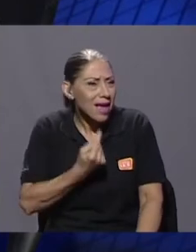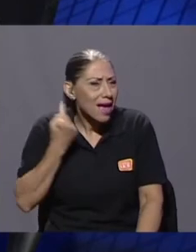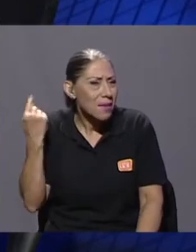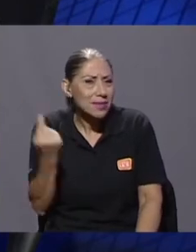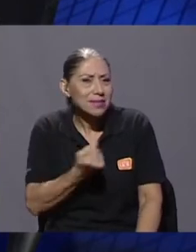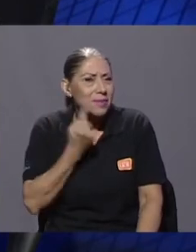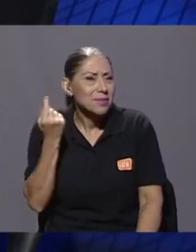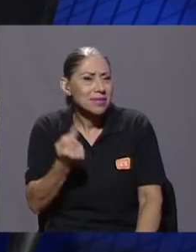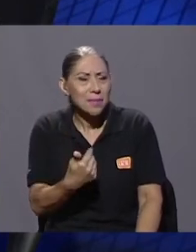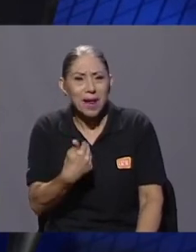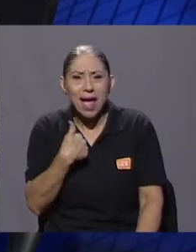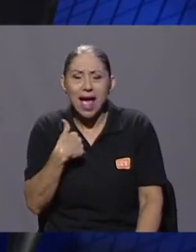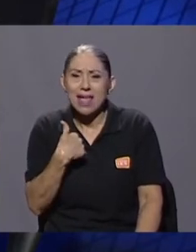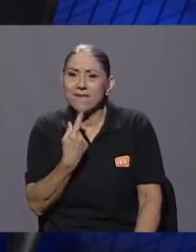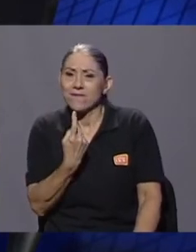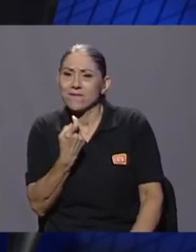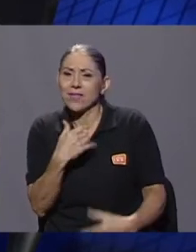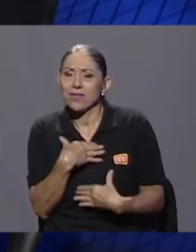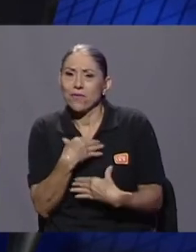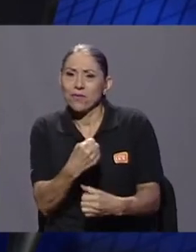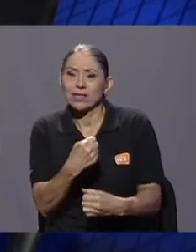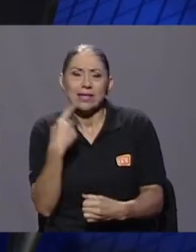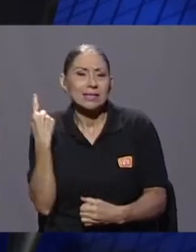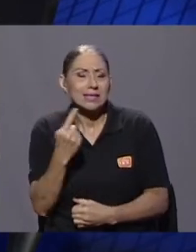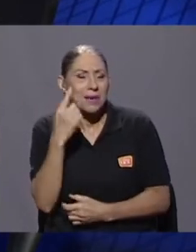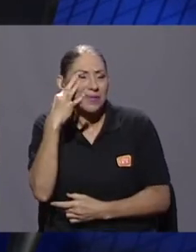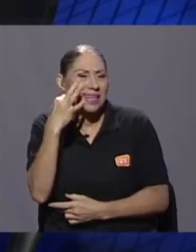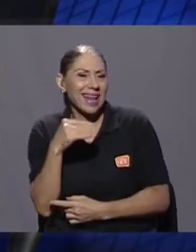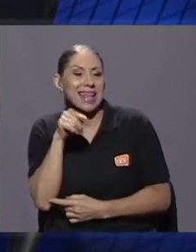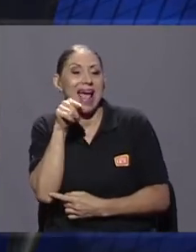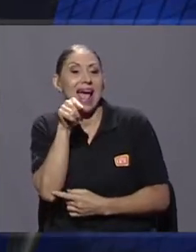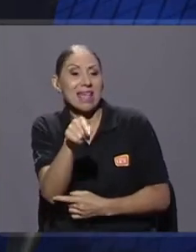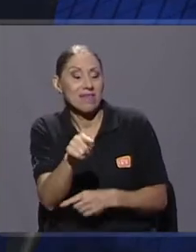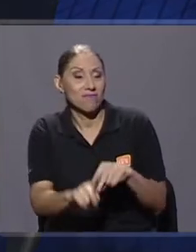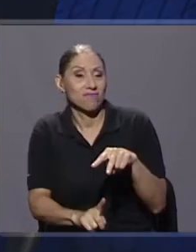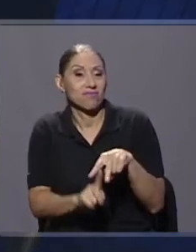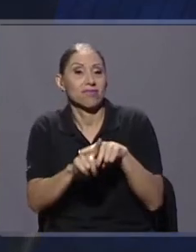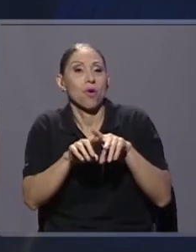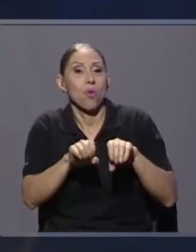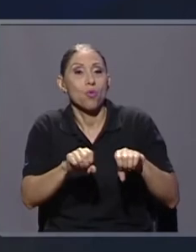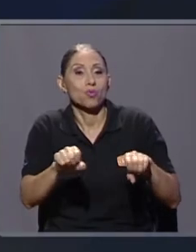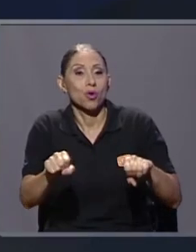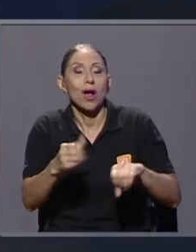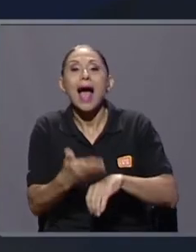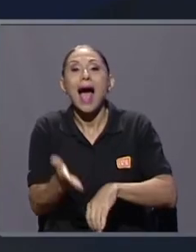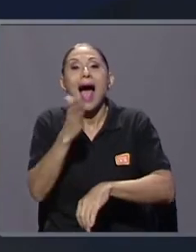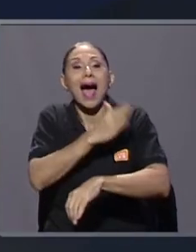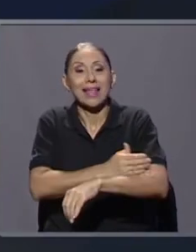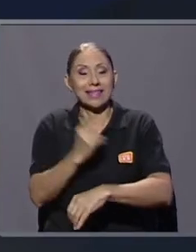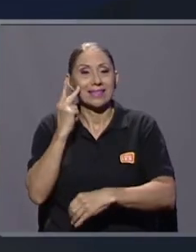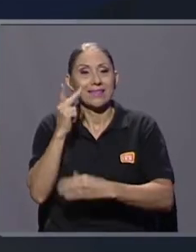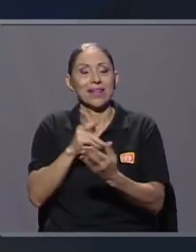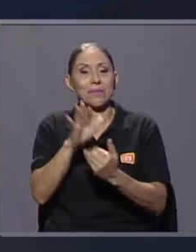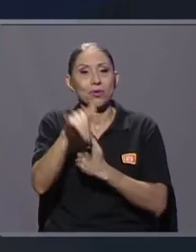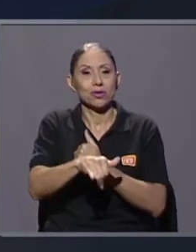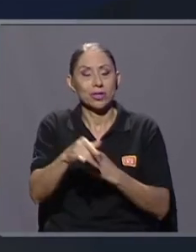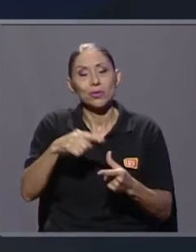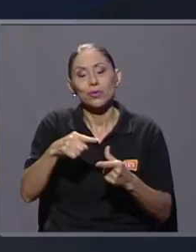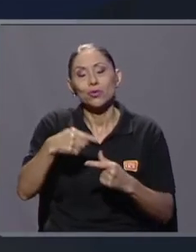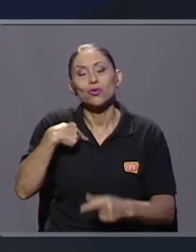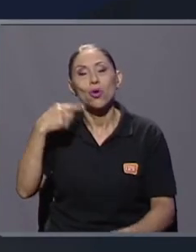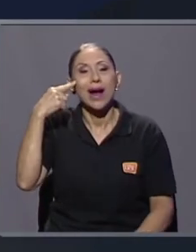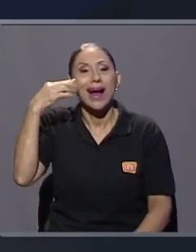la desconfianza de que aquí va a haber corrupción antes siquiera de ver el proyecto. Entonces creo que nos falta